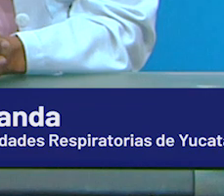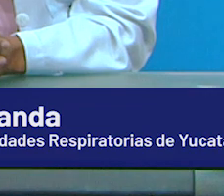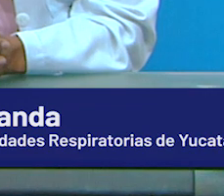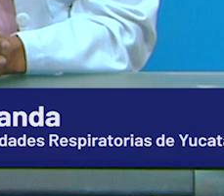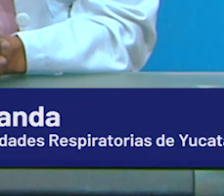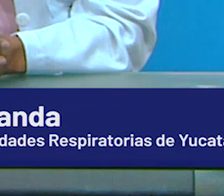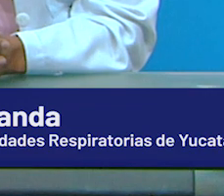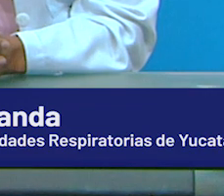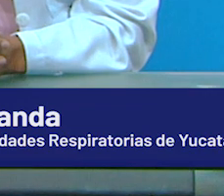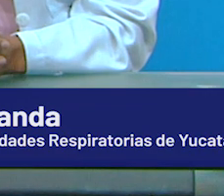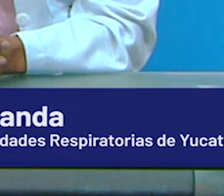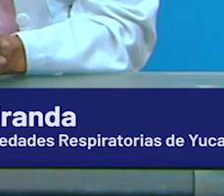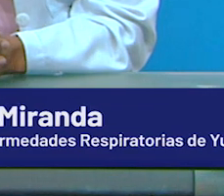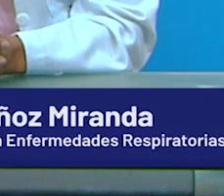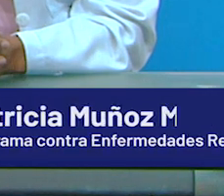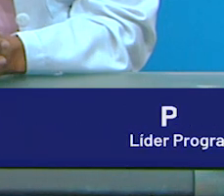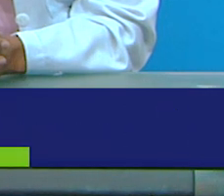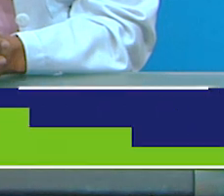por este mismo medio.